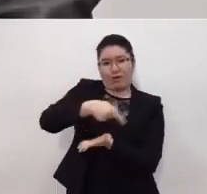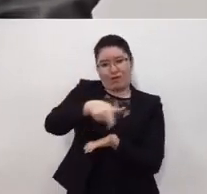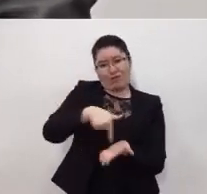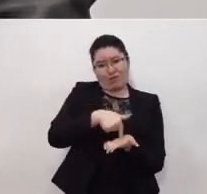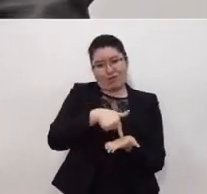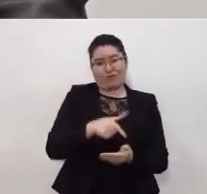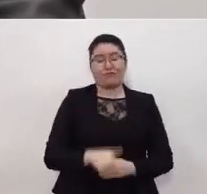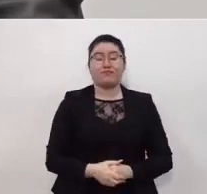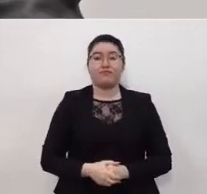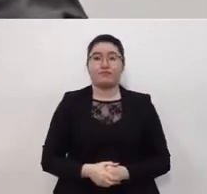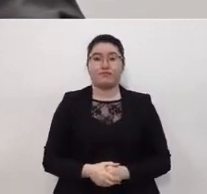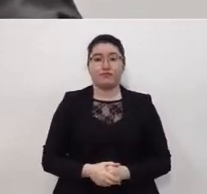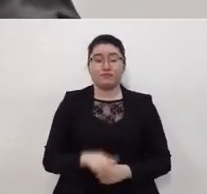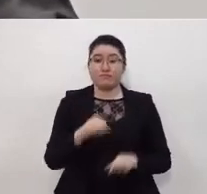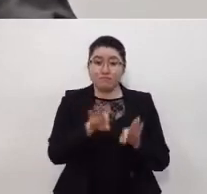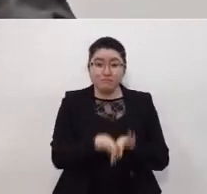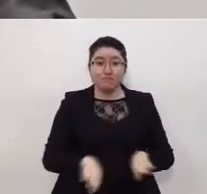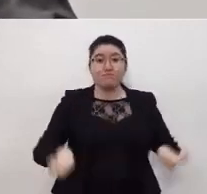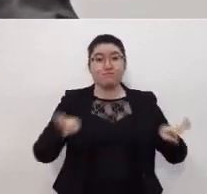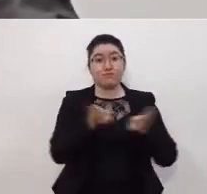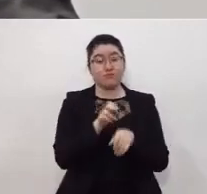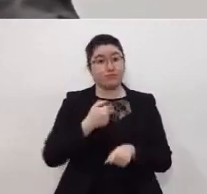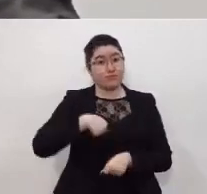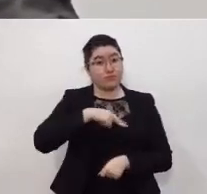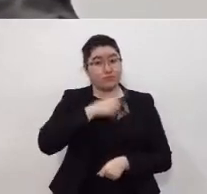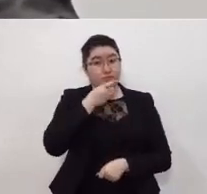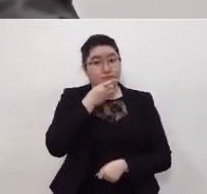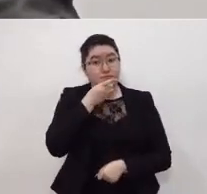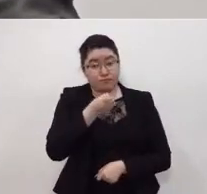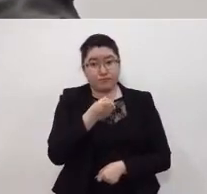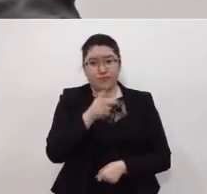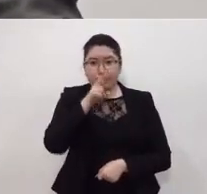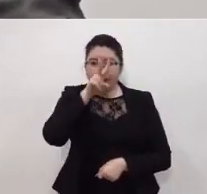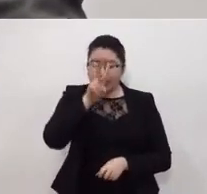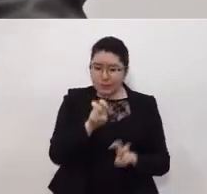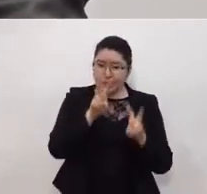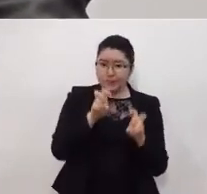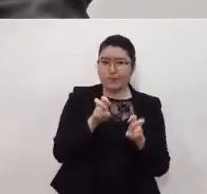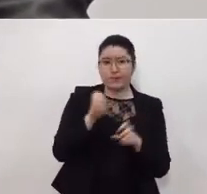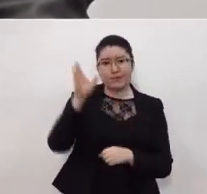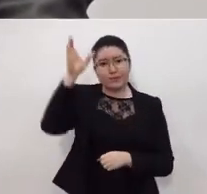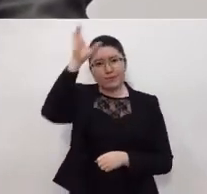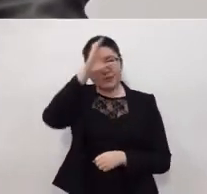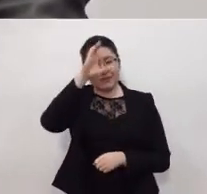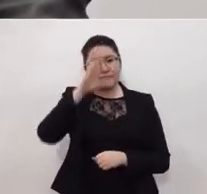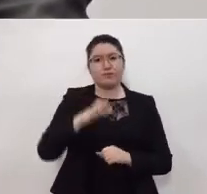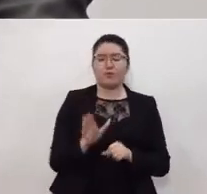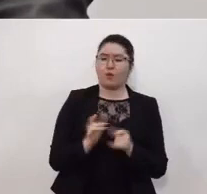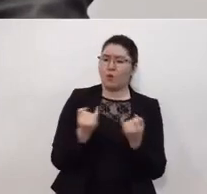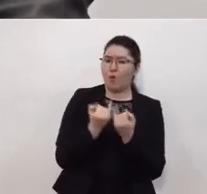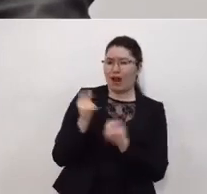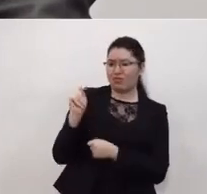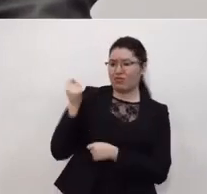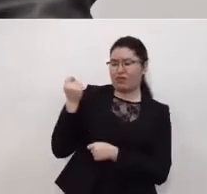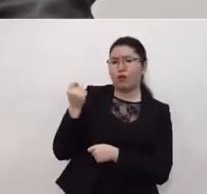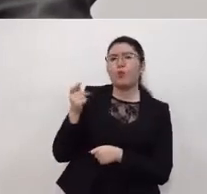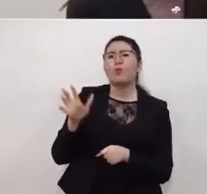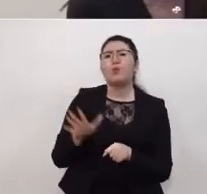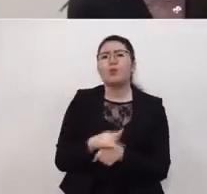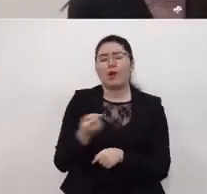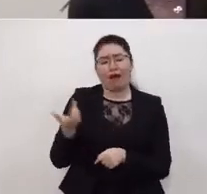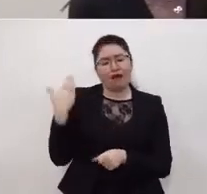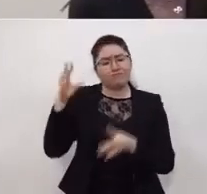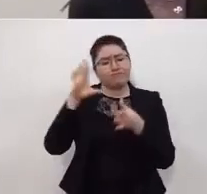megalópolis. Esto es importante, insistimos desde un punto de vista científico y técnico, porque como le hemos explicado muchas